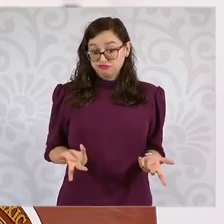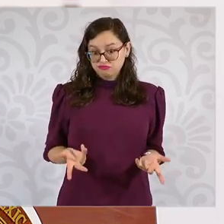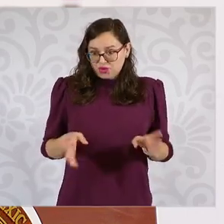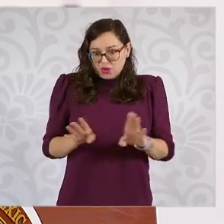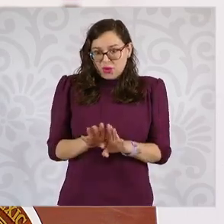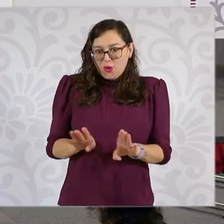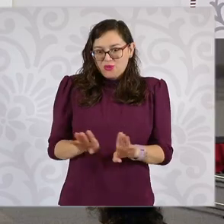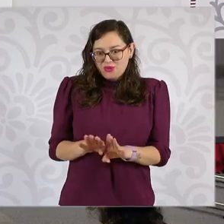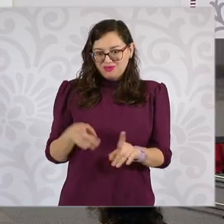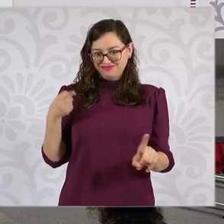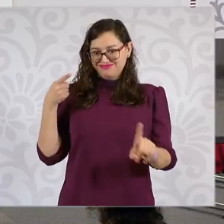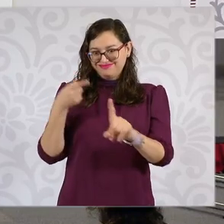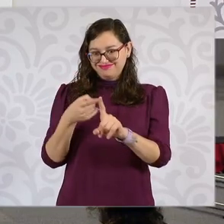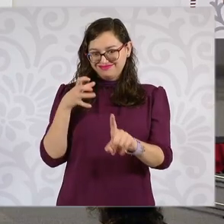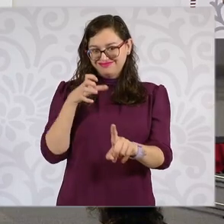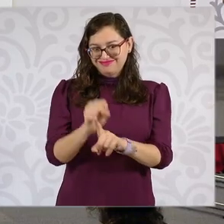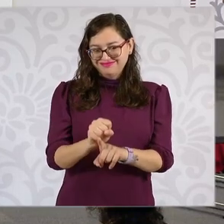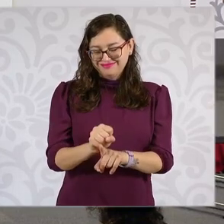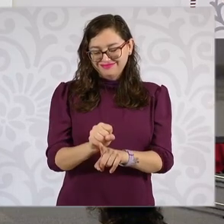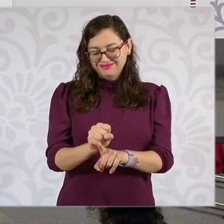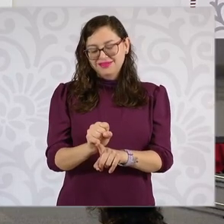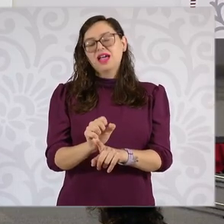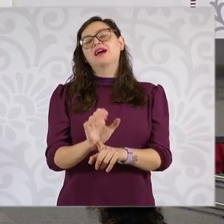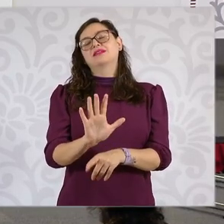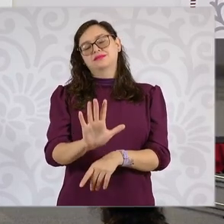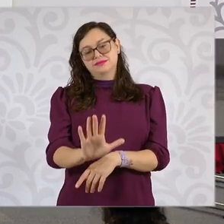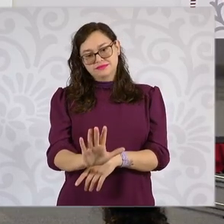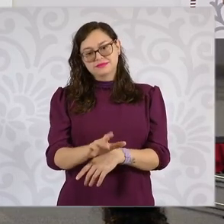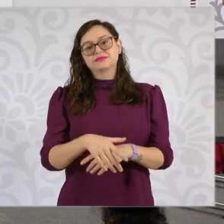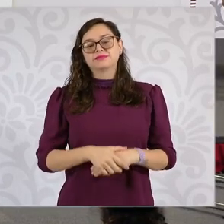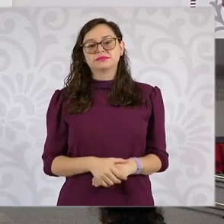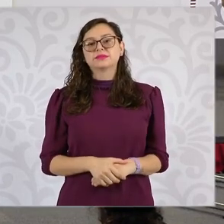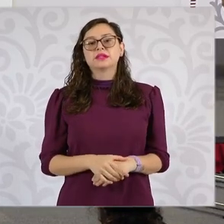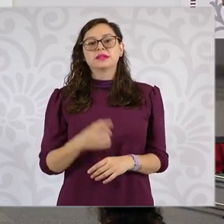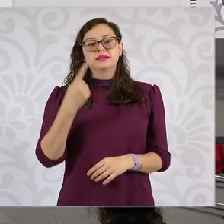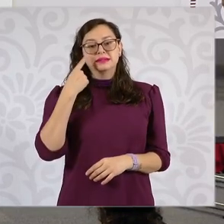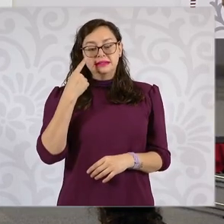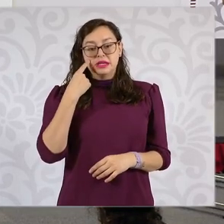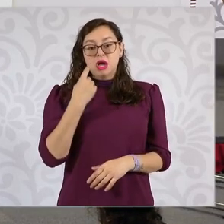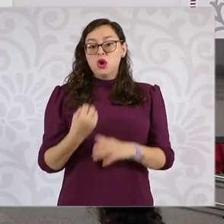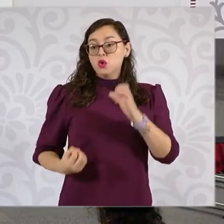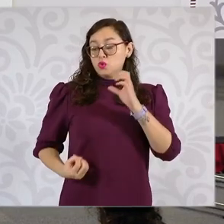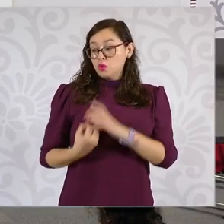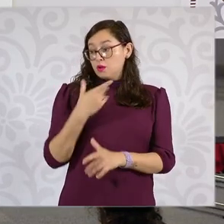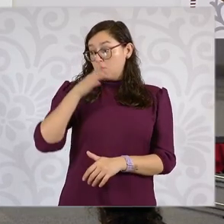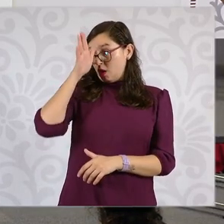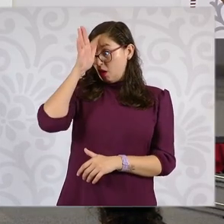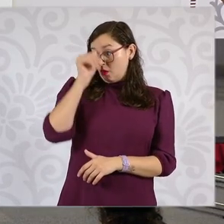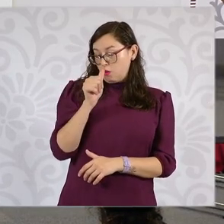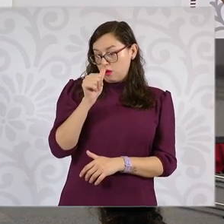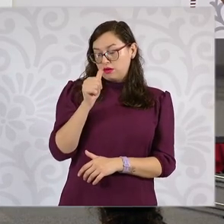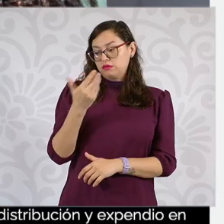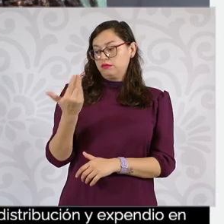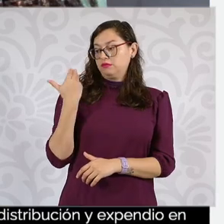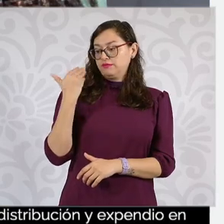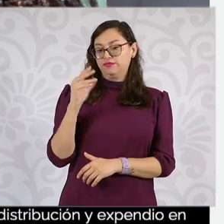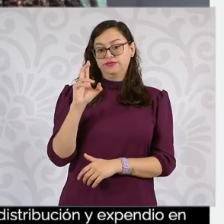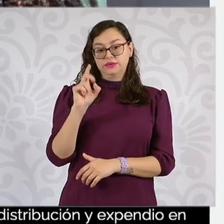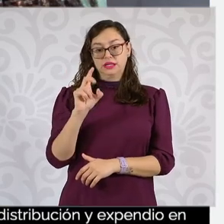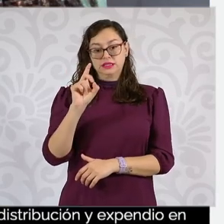hacer a partir de lo que dispone este acuerdo publicado el 30